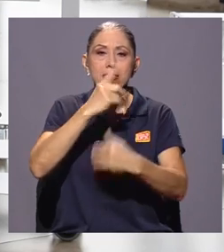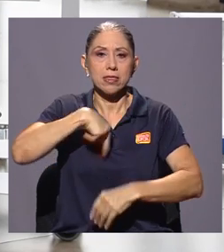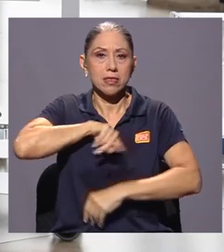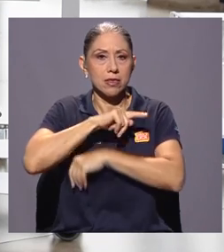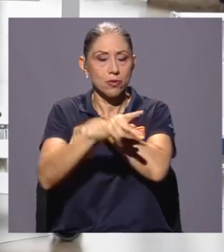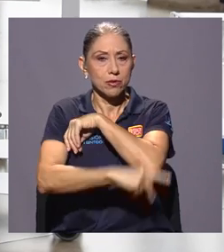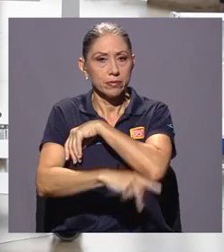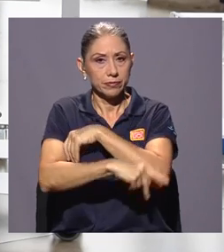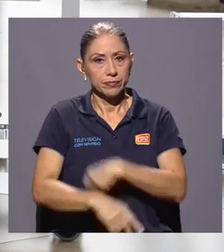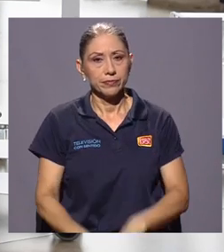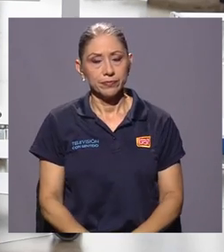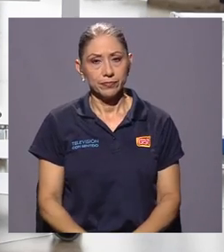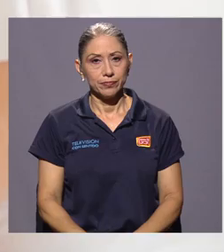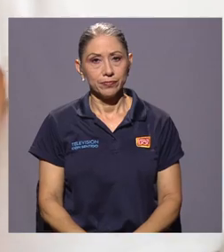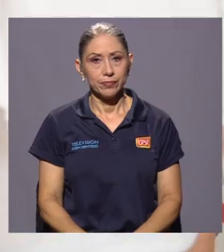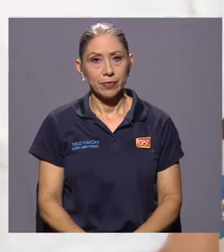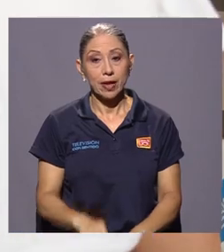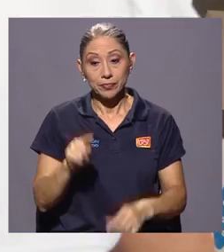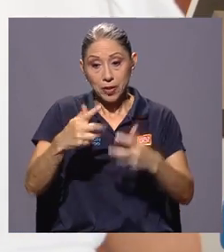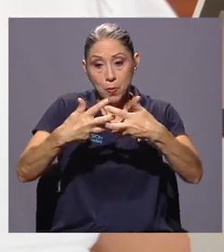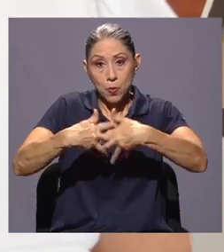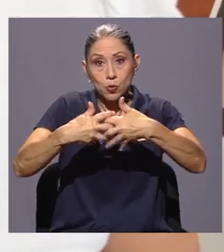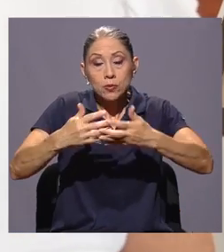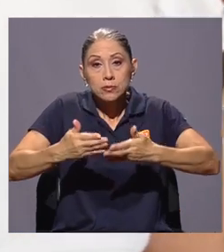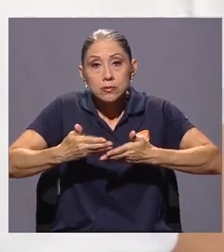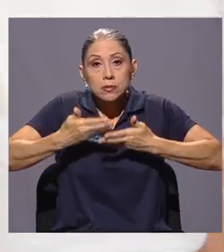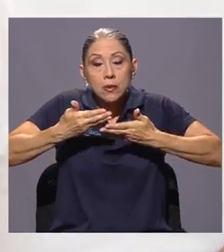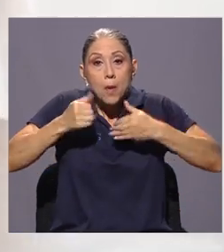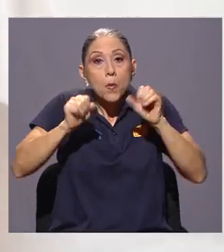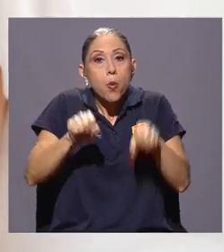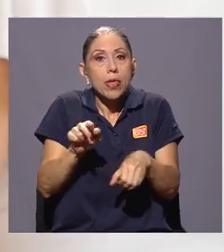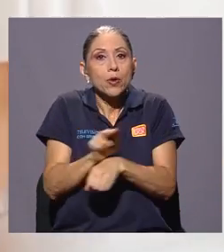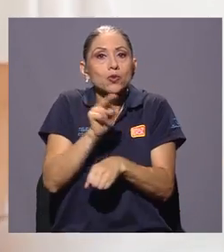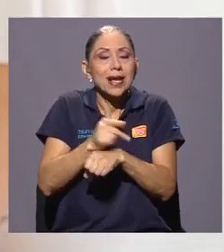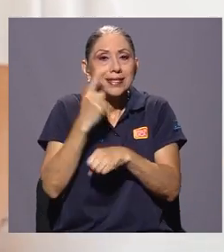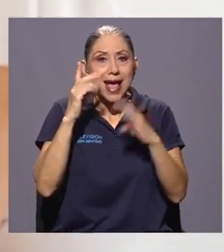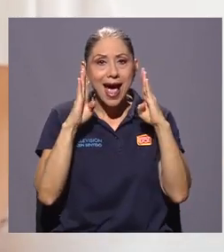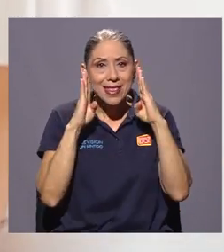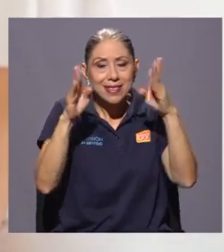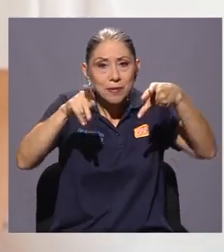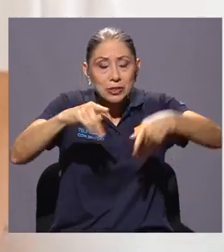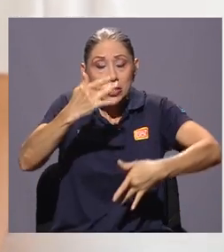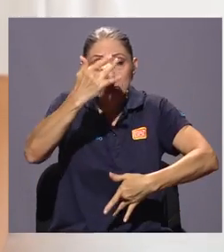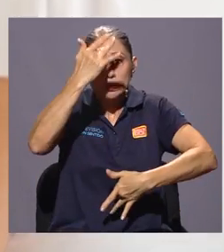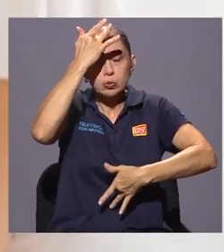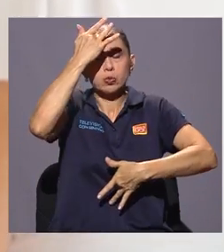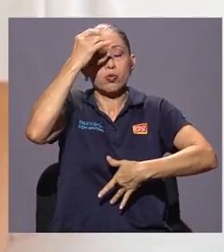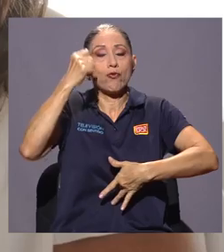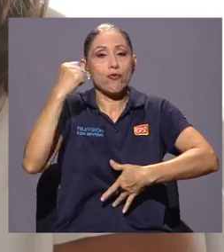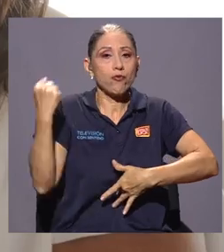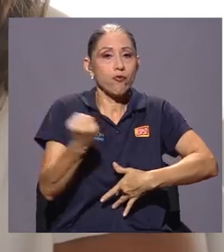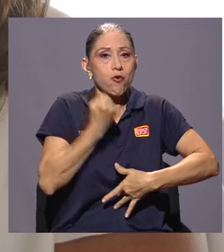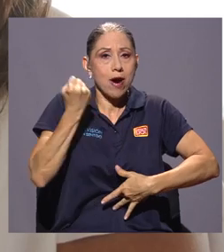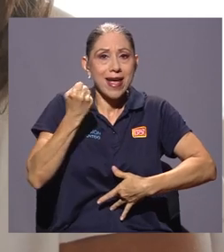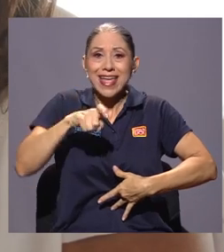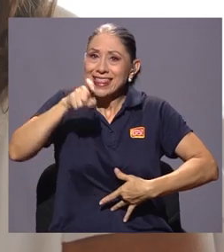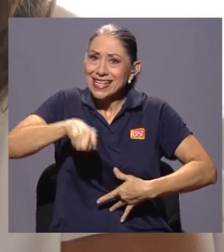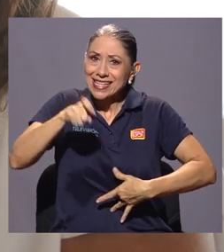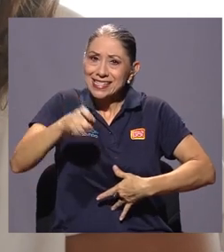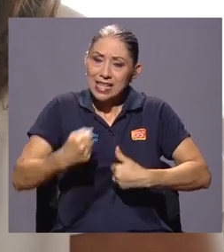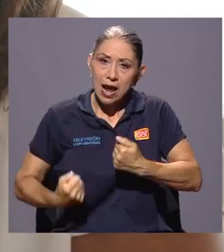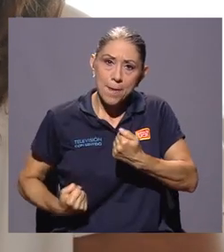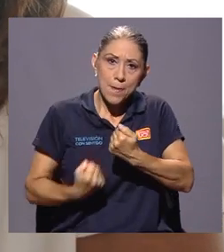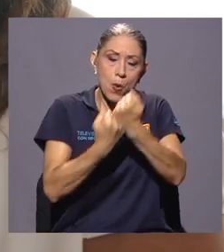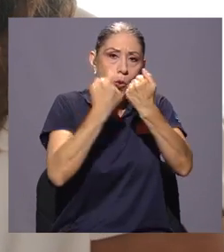nuestro país. Los dispositivos pueden usarse para la atención de pacientes de primera línea que necesitan un